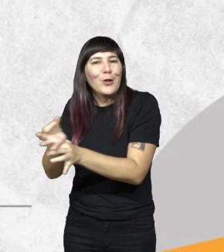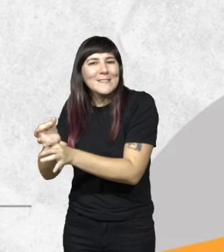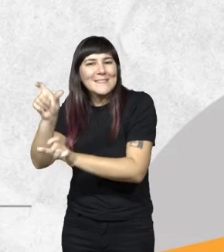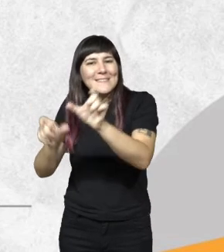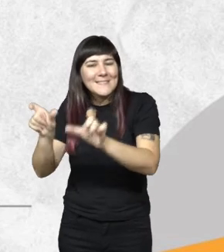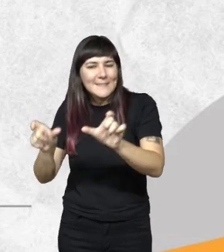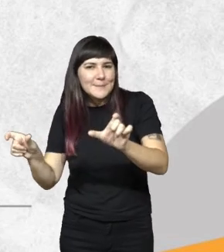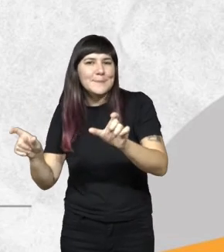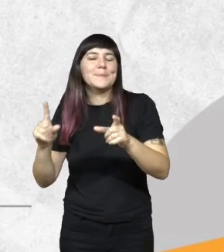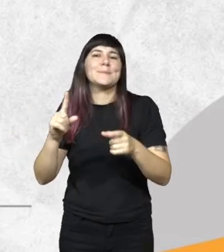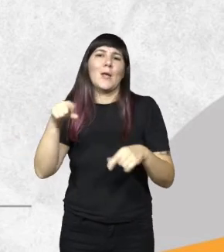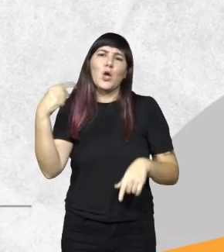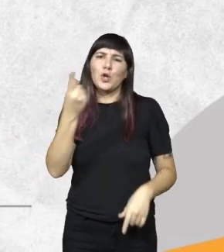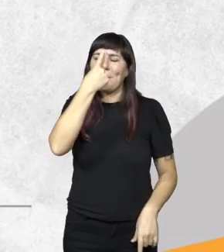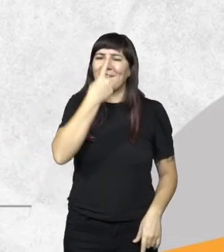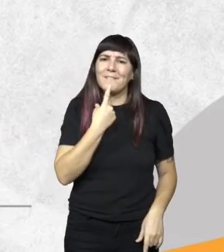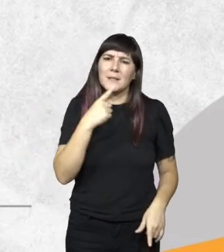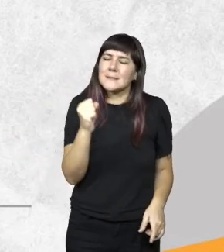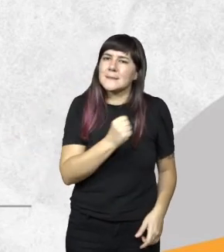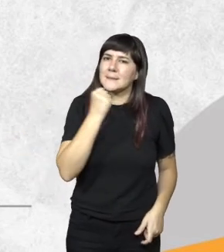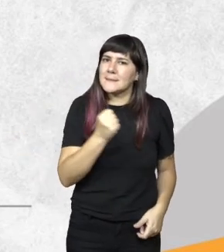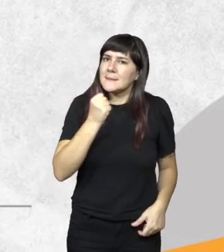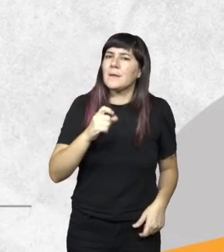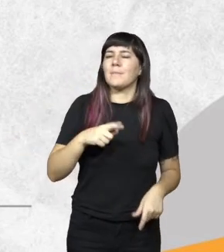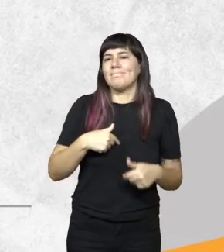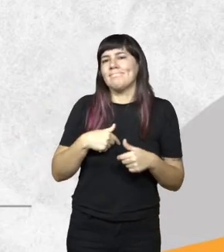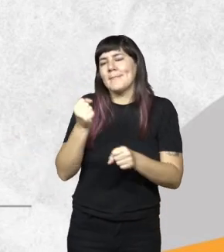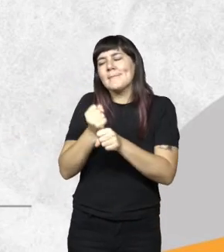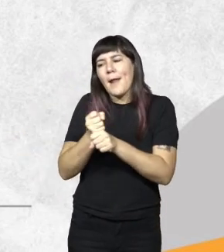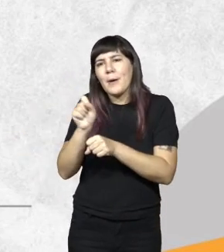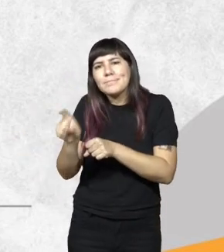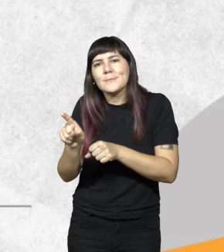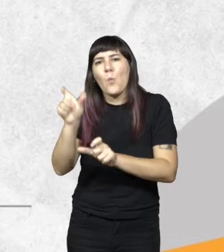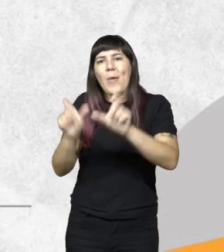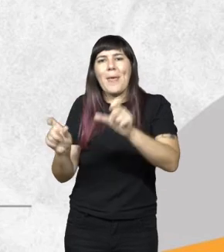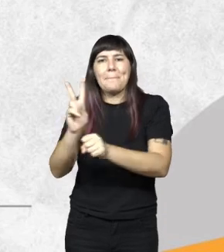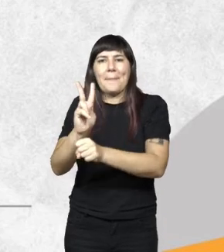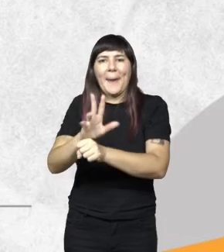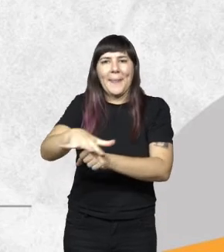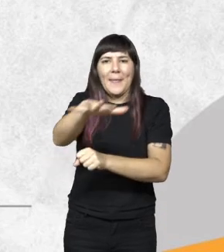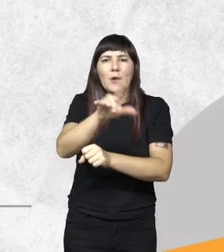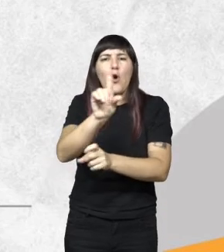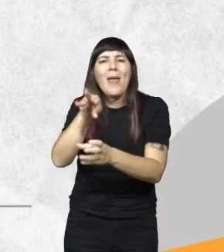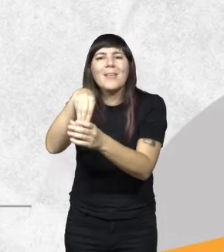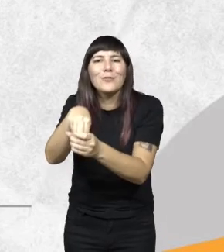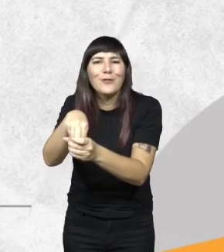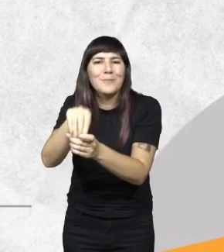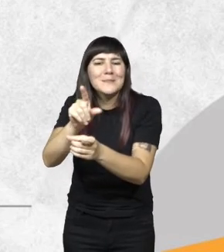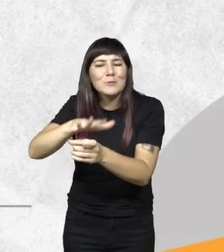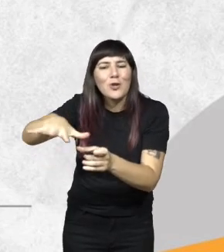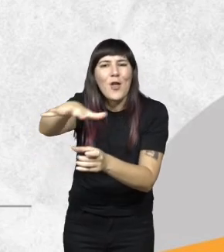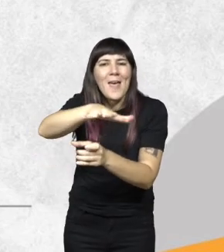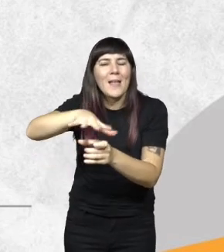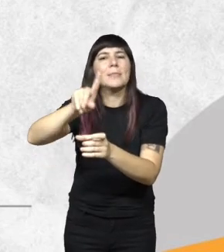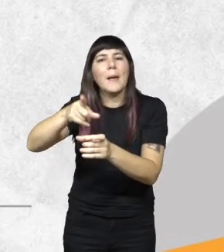otro el otro perfil muy importante que trabajan nuestros guardaparques no solo hacia adentro del área natural protegida sino